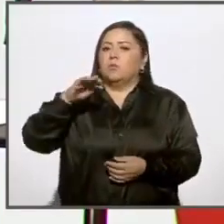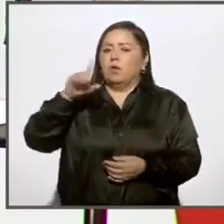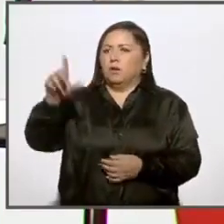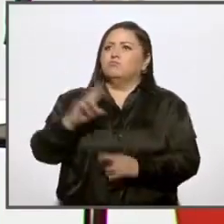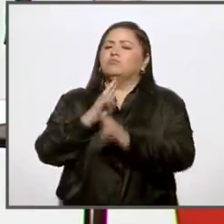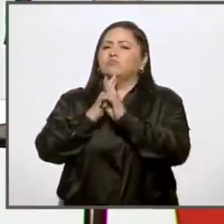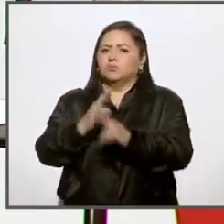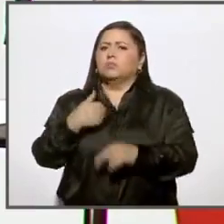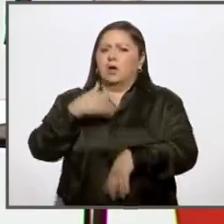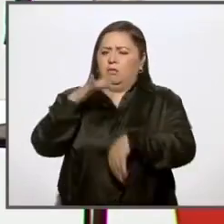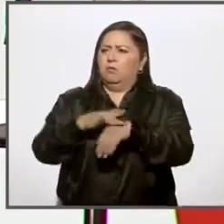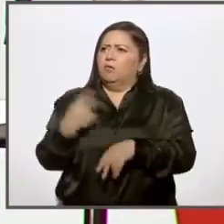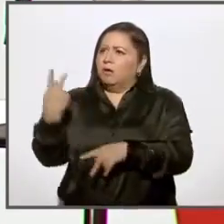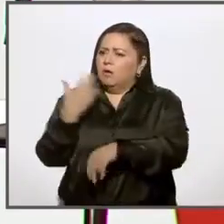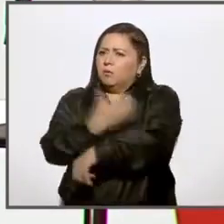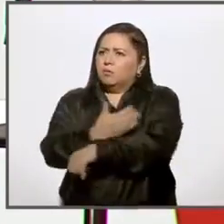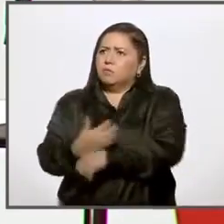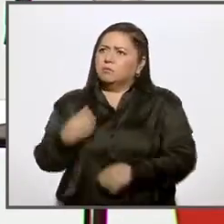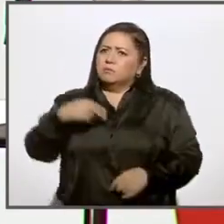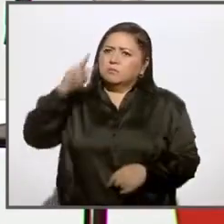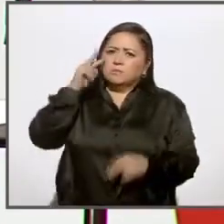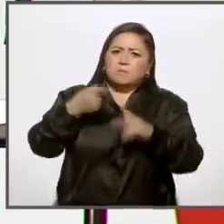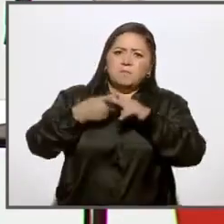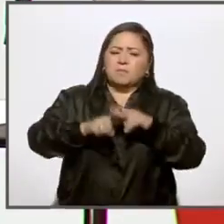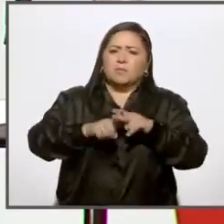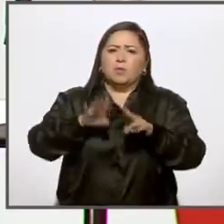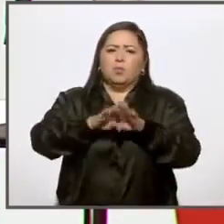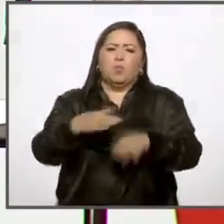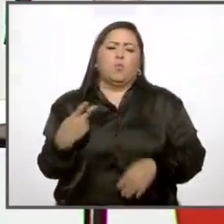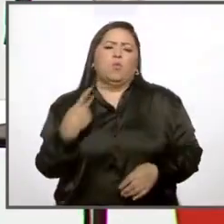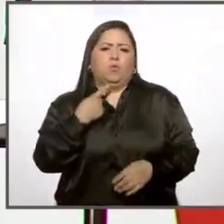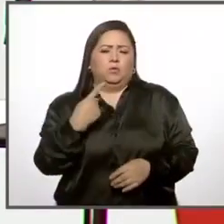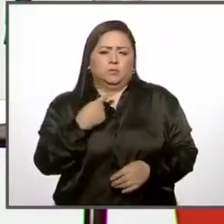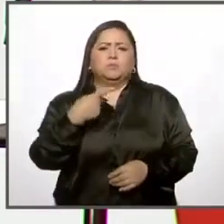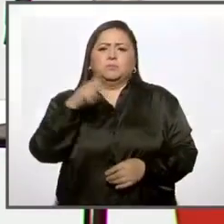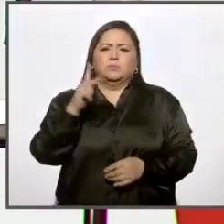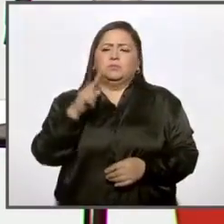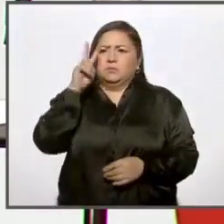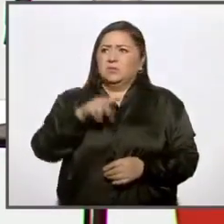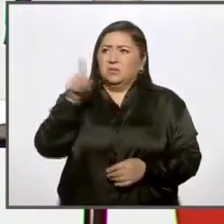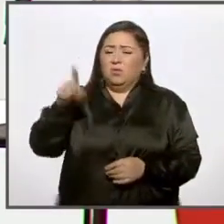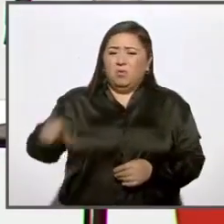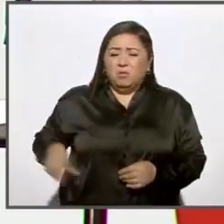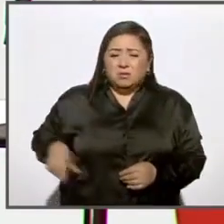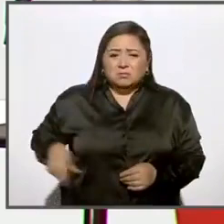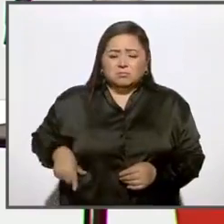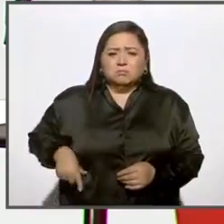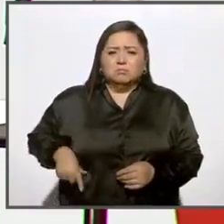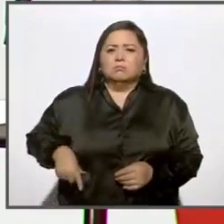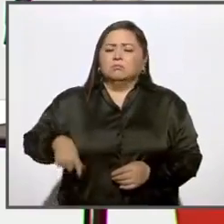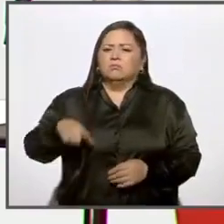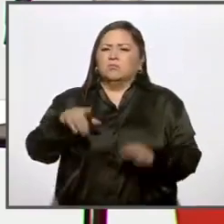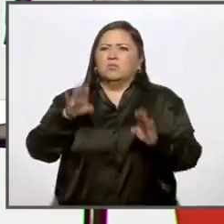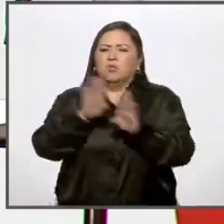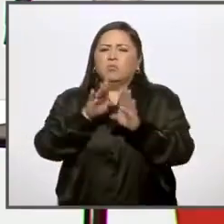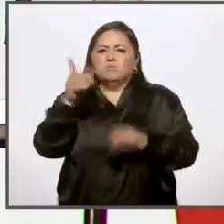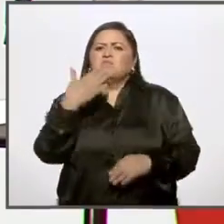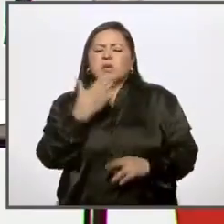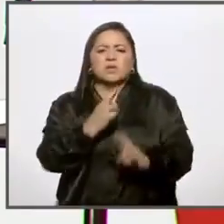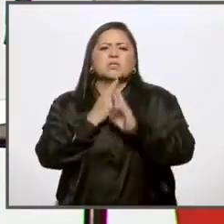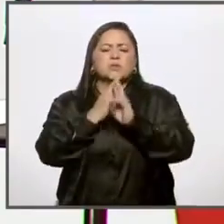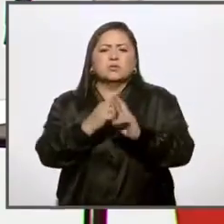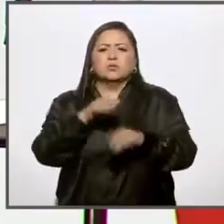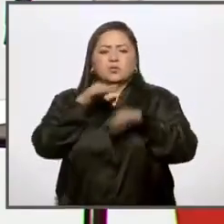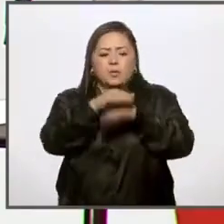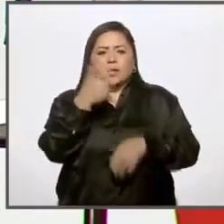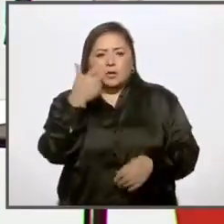tocado acompañarlo y estar con él desde el inicio de su carrera política. Me parece que es un gobernante que ha dado resultados en